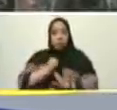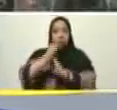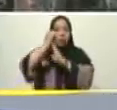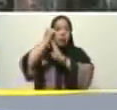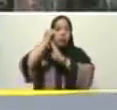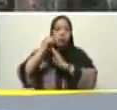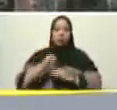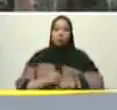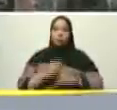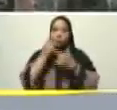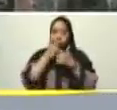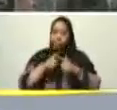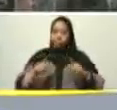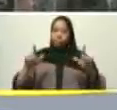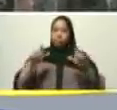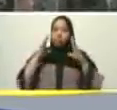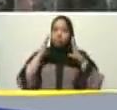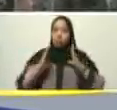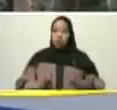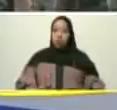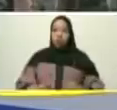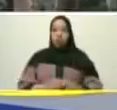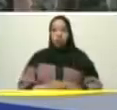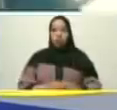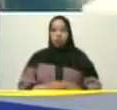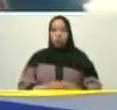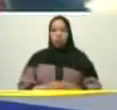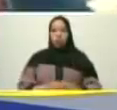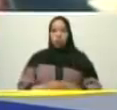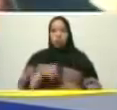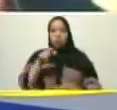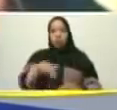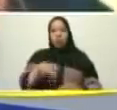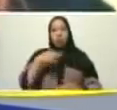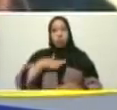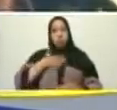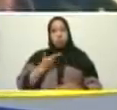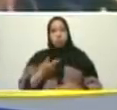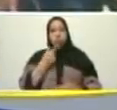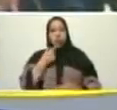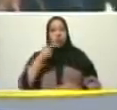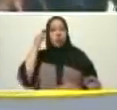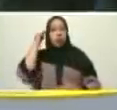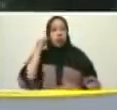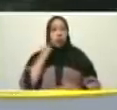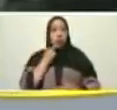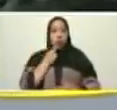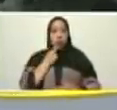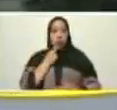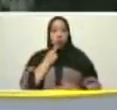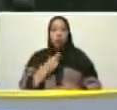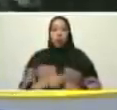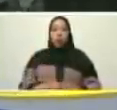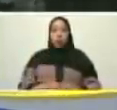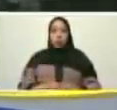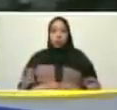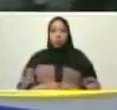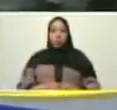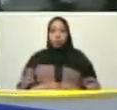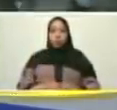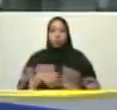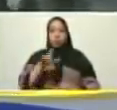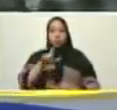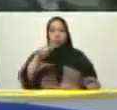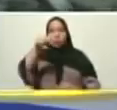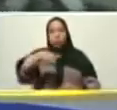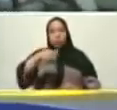libertador. Y pudiéramos decir de los libertadores de entonces, y lo decimos con